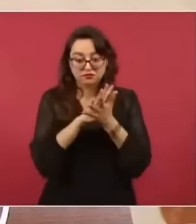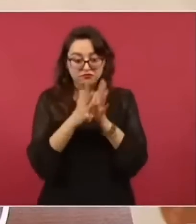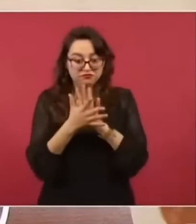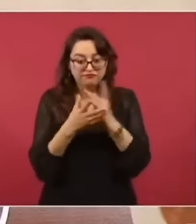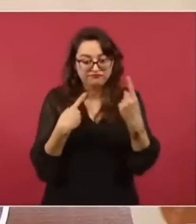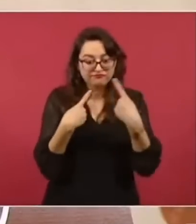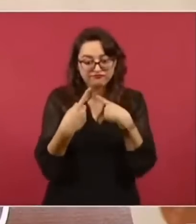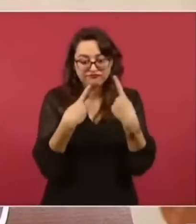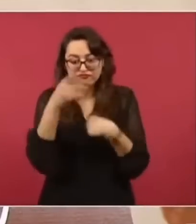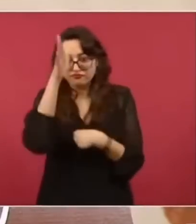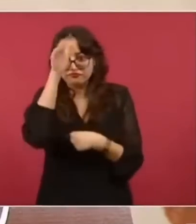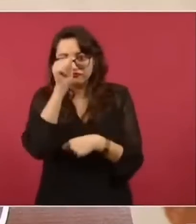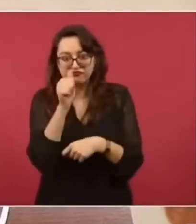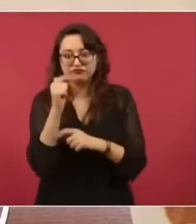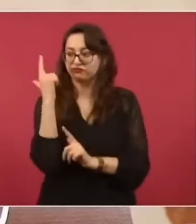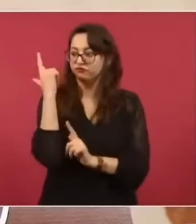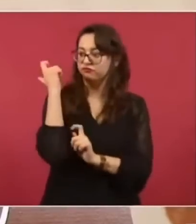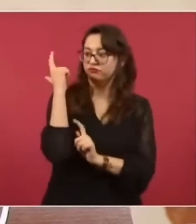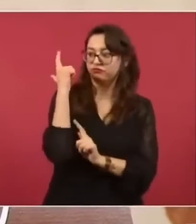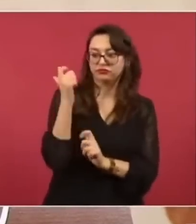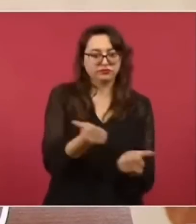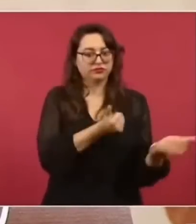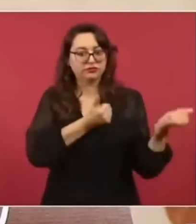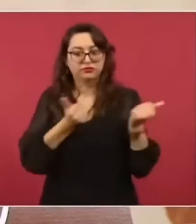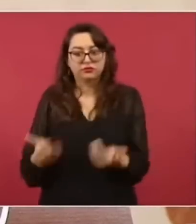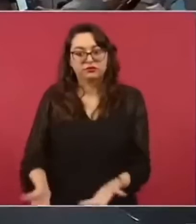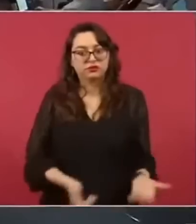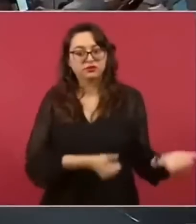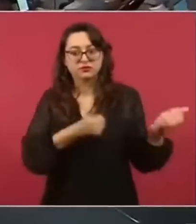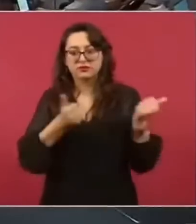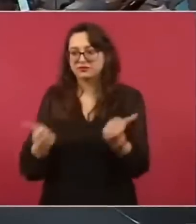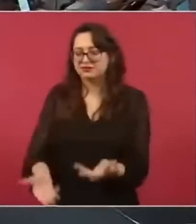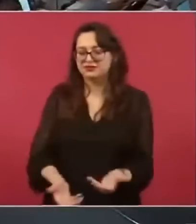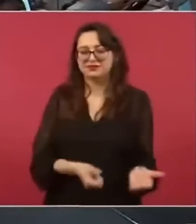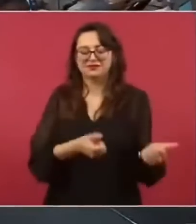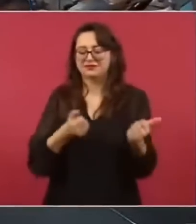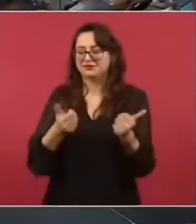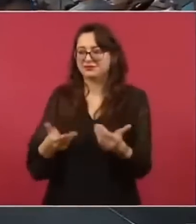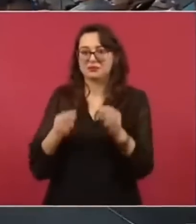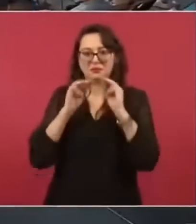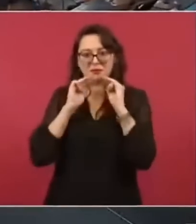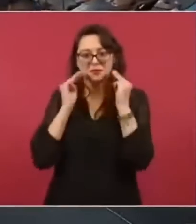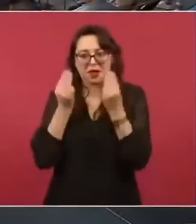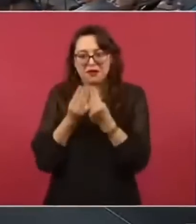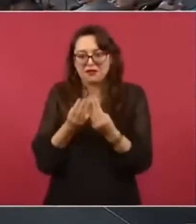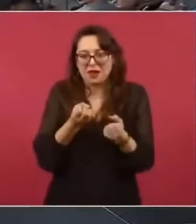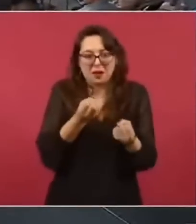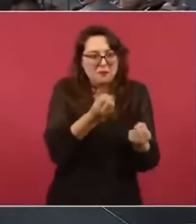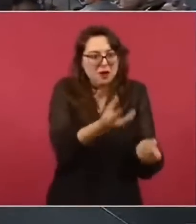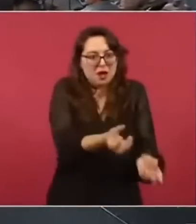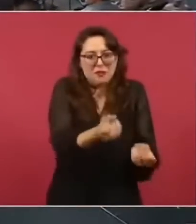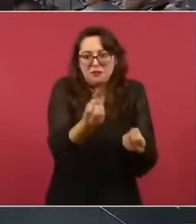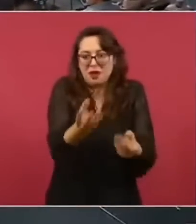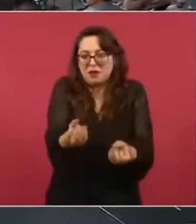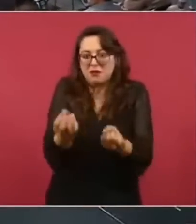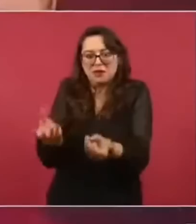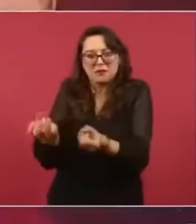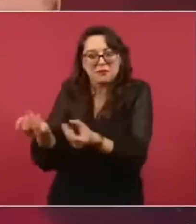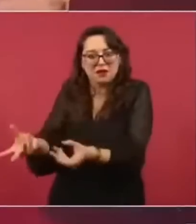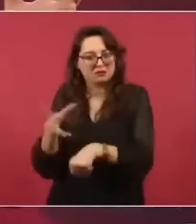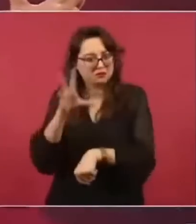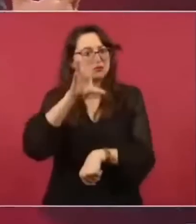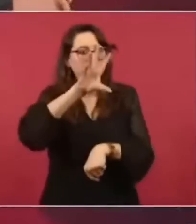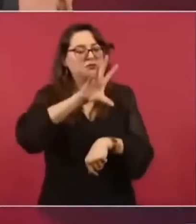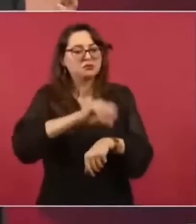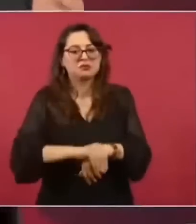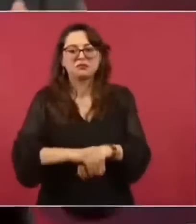Y es increíble, permitieron la entrada de